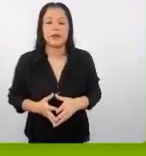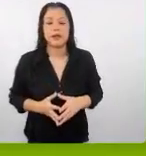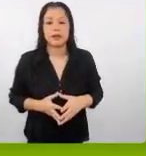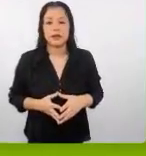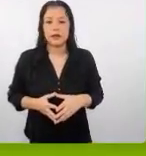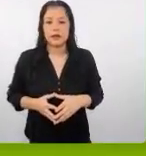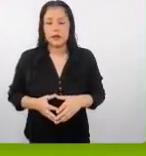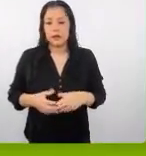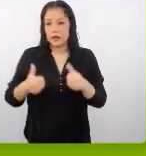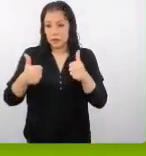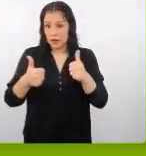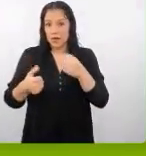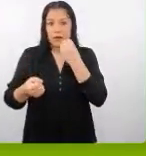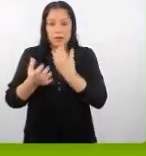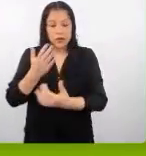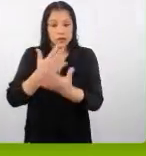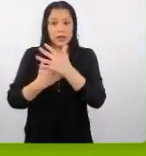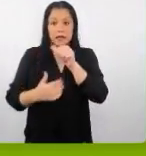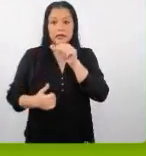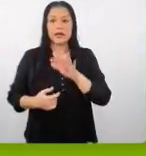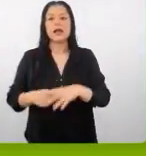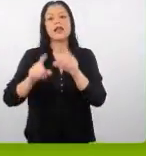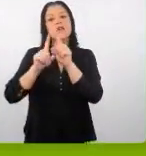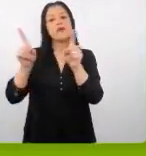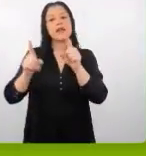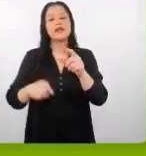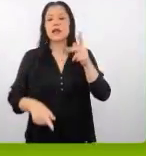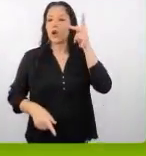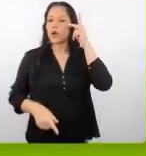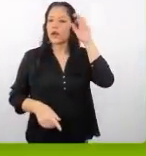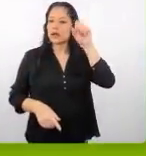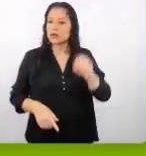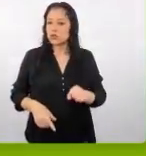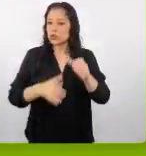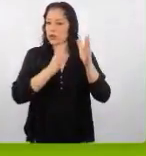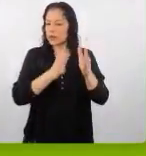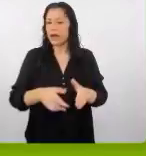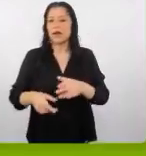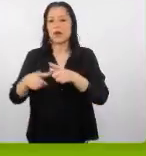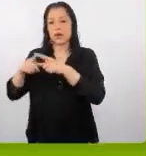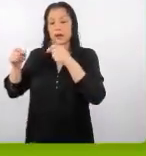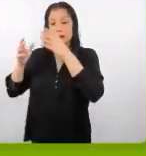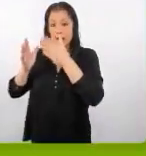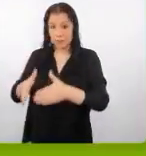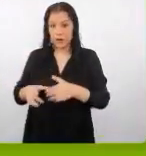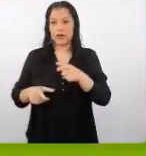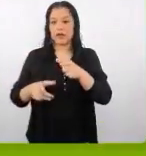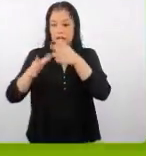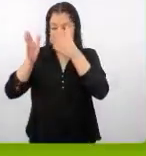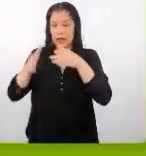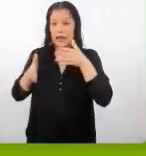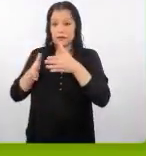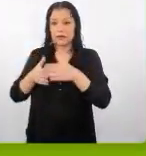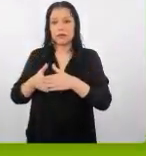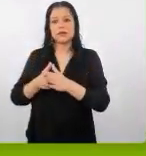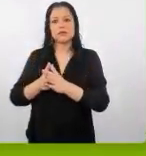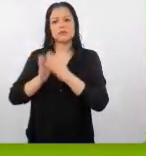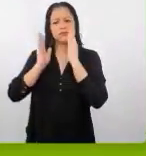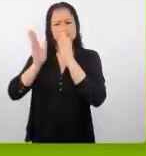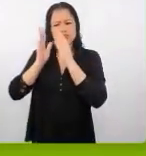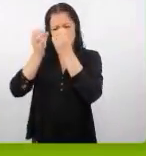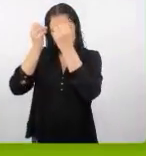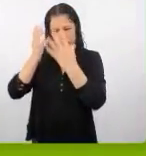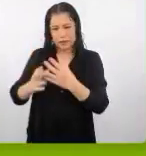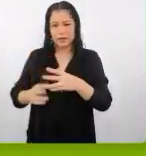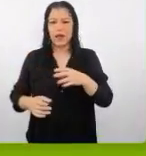¿qué tal? día Ángel la diferencia entre el surcoreano y el japonés el japonés es más disciplinado el surcoreano para